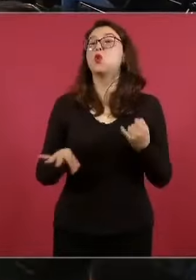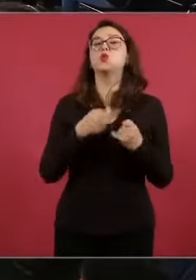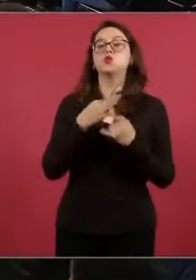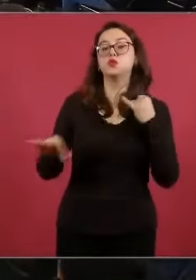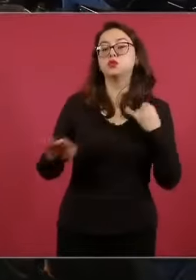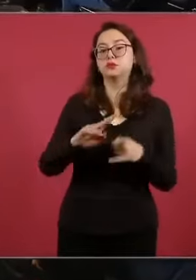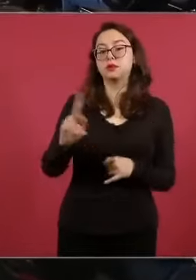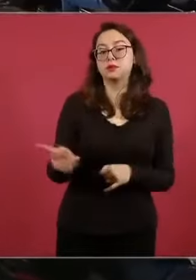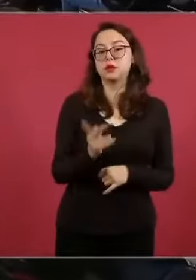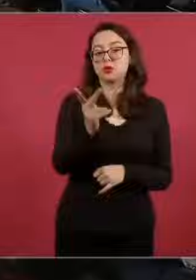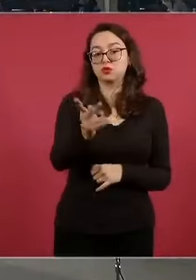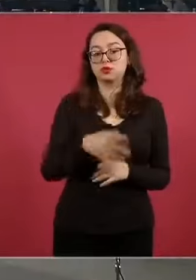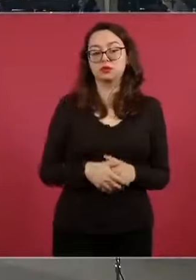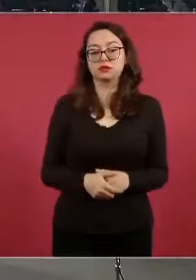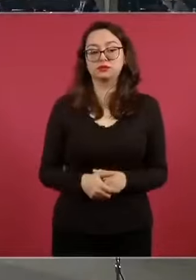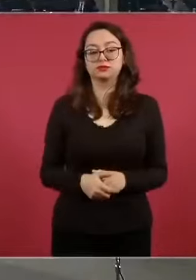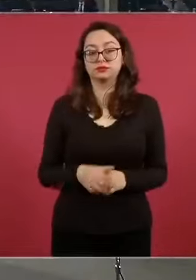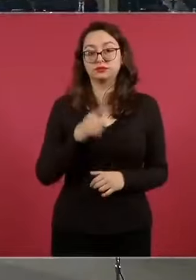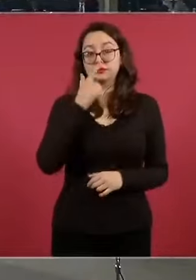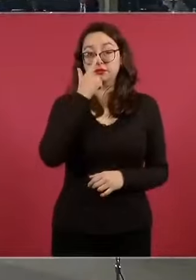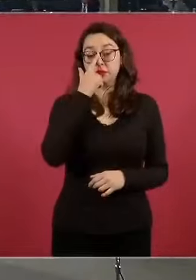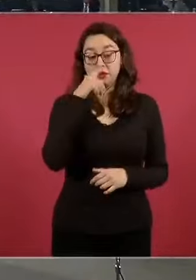una vez que se confirmen los resultados electorales a la presidencia.